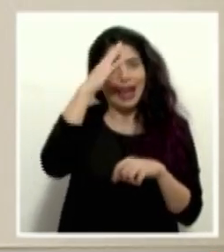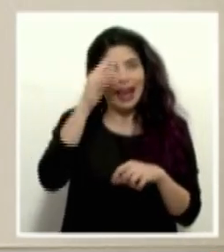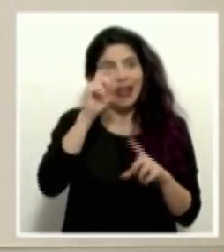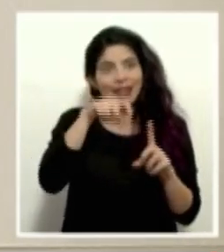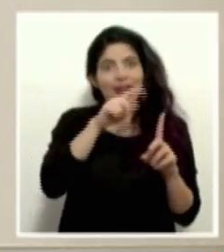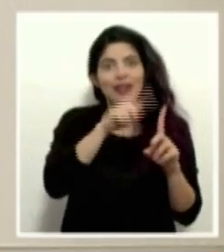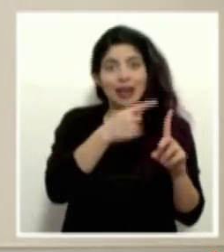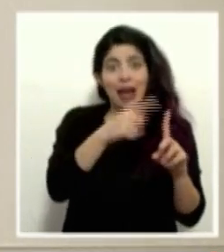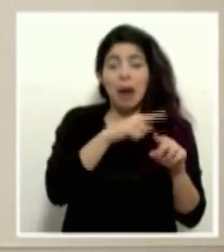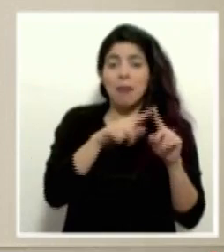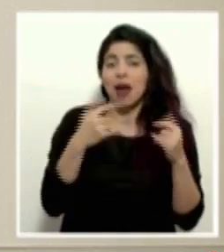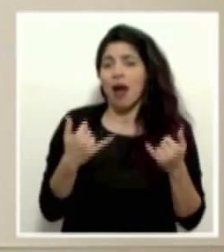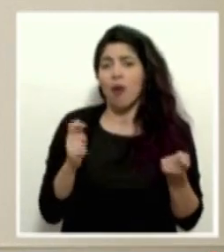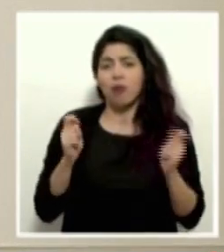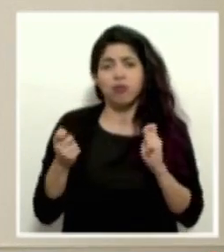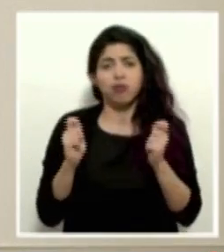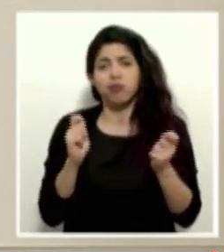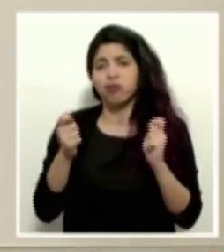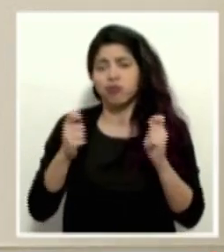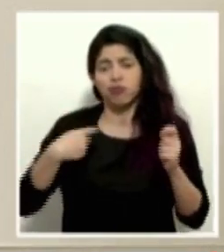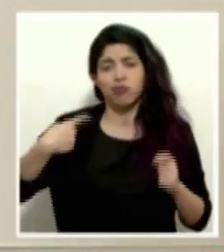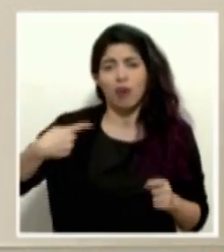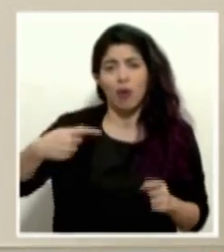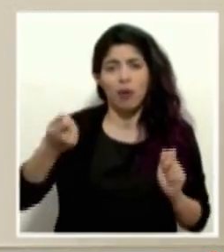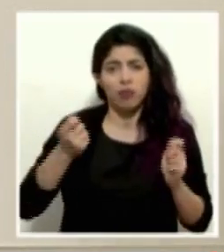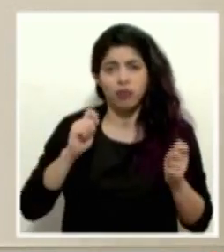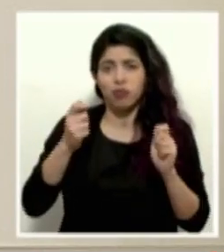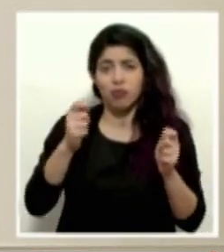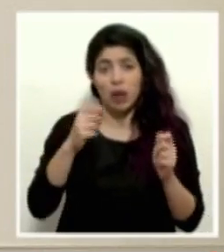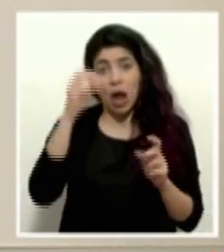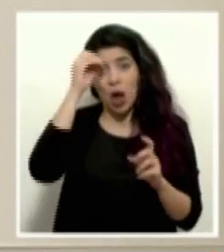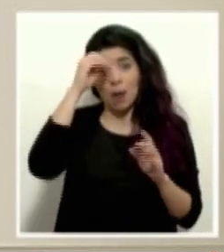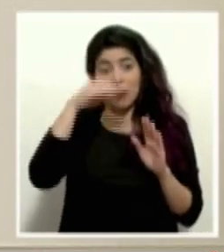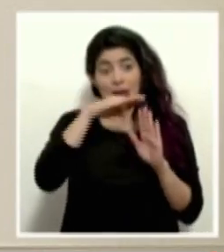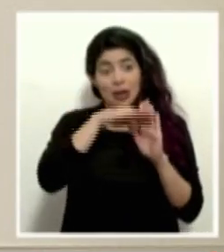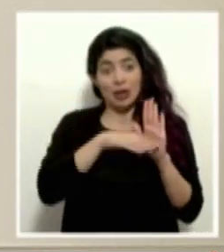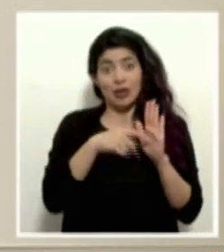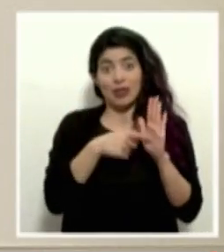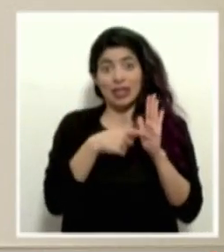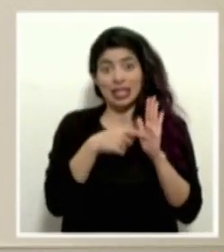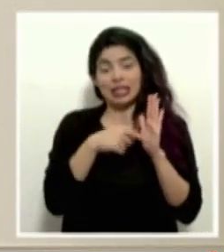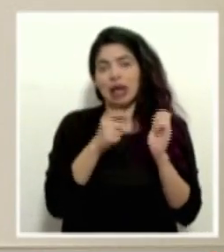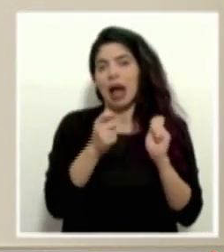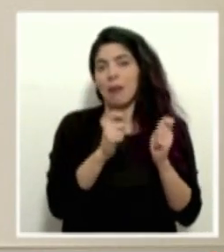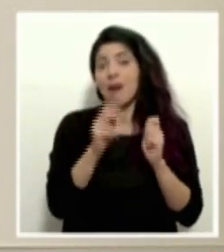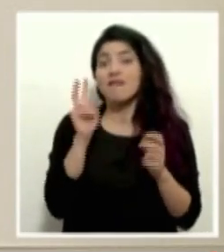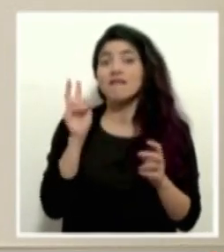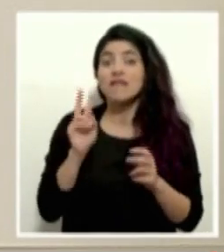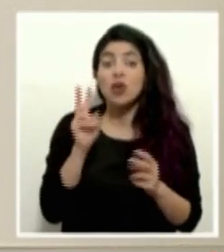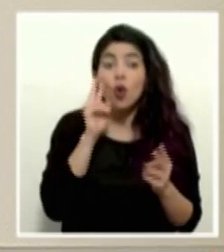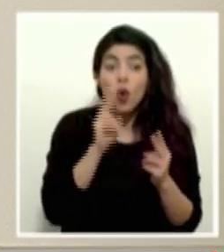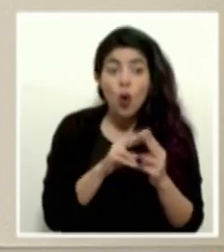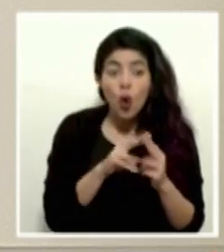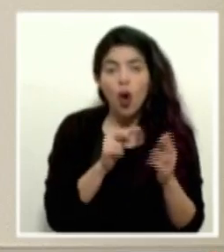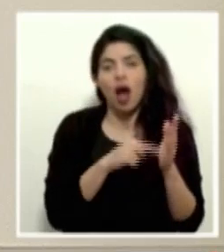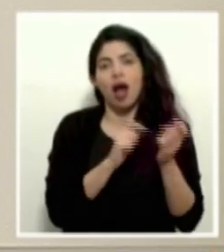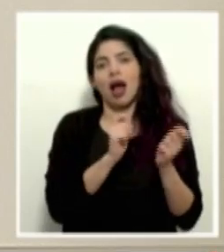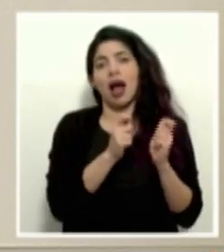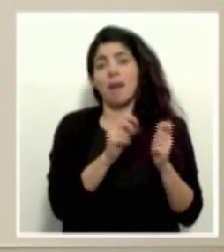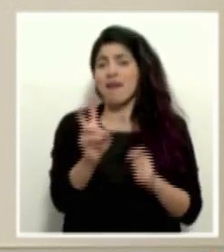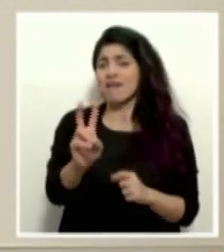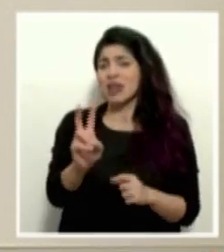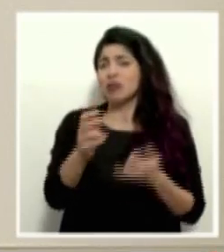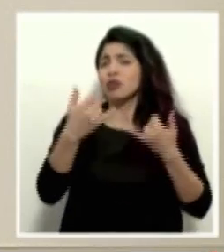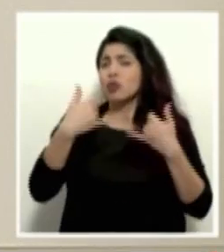indicábamos, esto ha ido evolucionando de forma constante y los mismos criterios han ido cambiando conforme se va conociendo más el virus, porque es un virus que sigue siendo